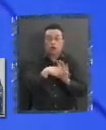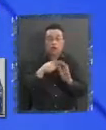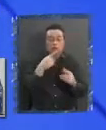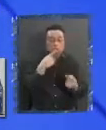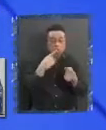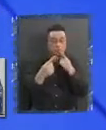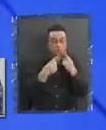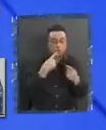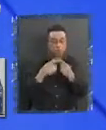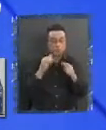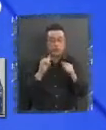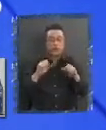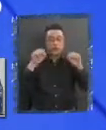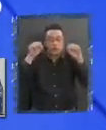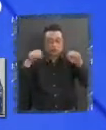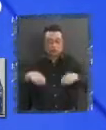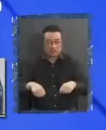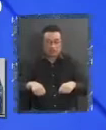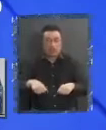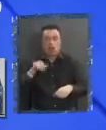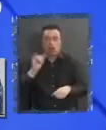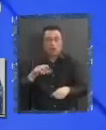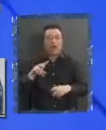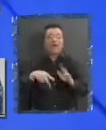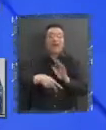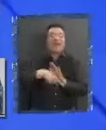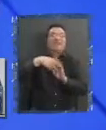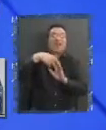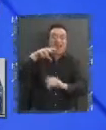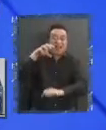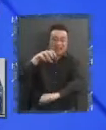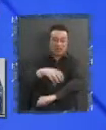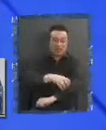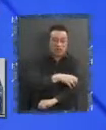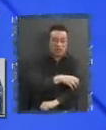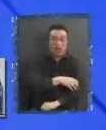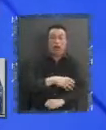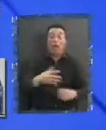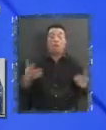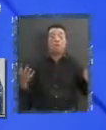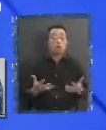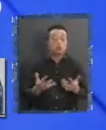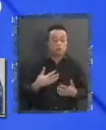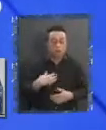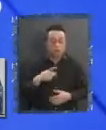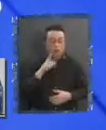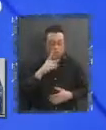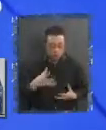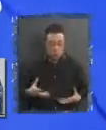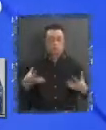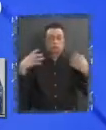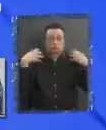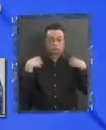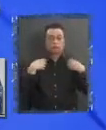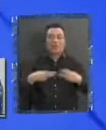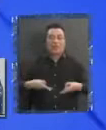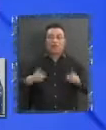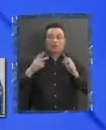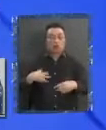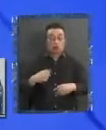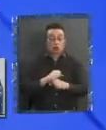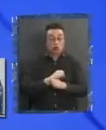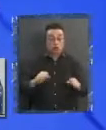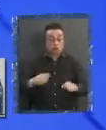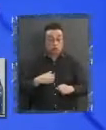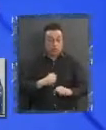consentimiento a nivel de las regiones. ¿Por qué? Porque nos hacemos cargo de un derecho. Nosotros no podemos estar en contra de